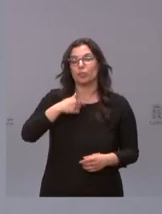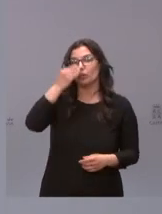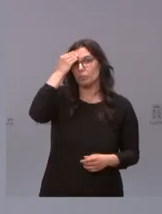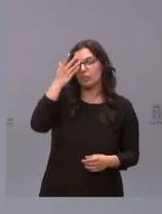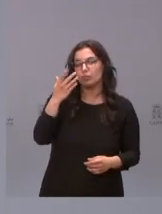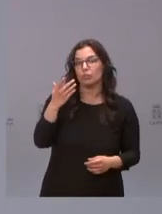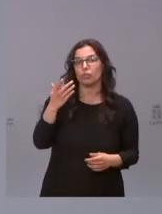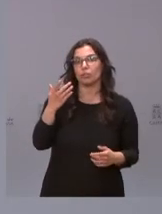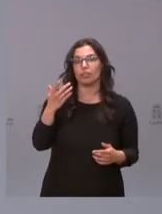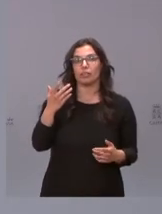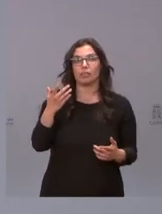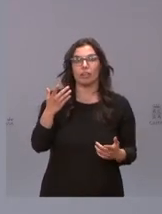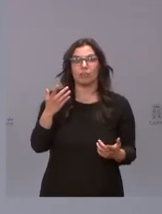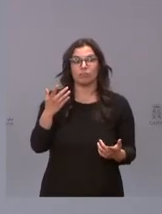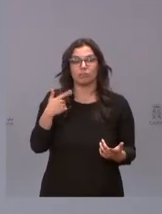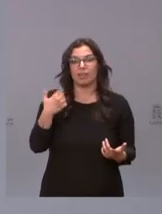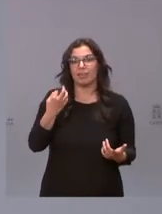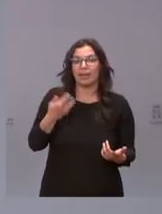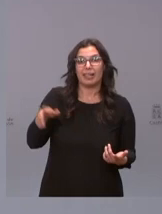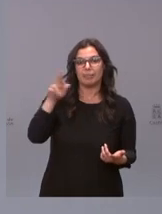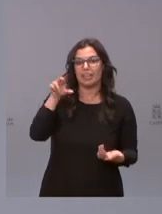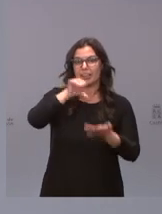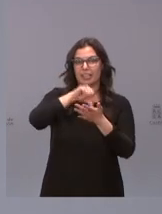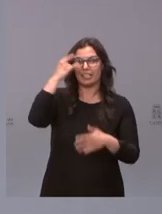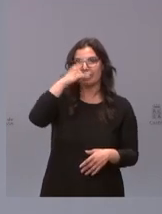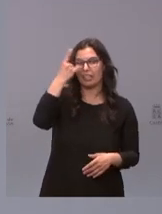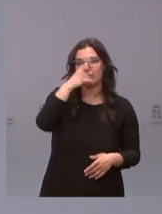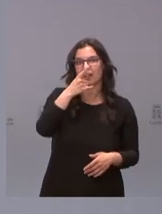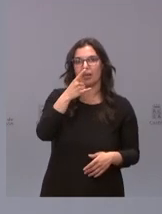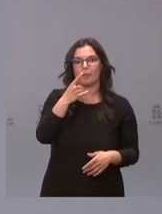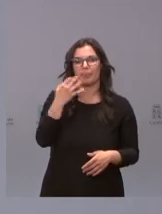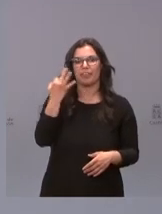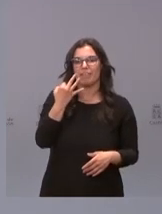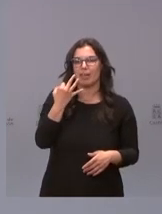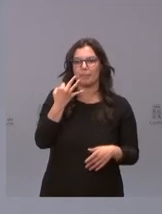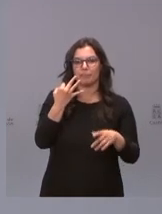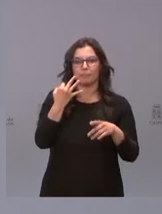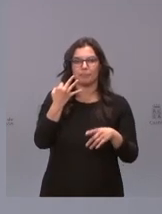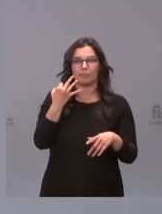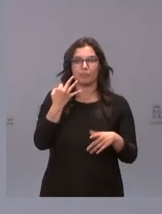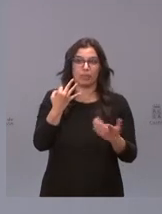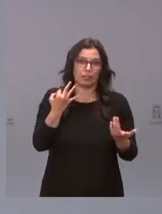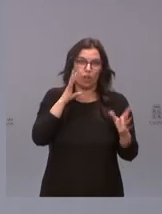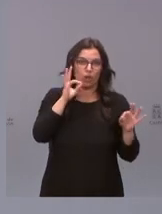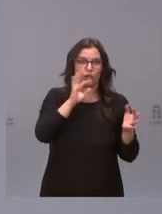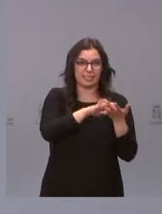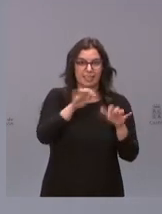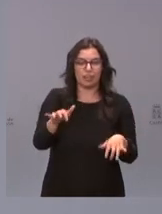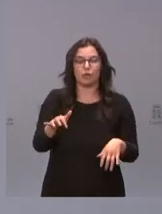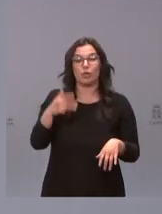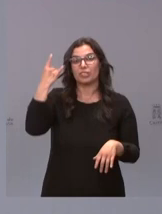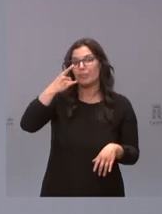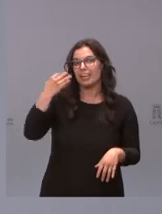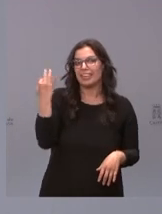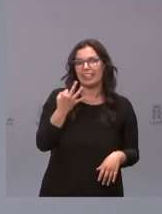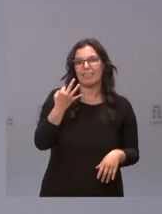seguir insistiendo en que Salamanca tiene que ser y por tanto Castilla y León pero Salamanca tiene que